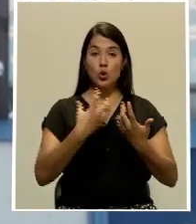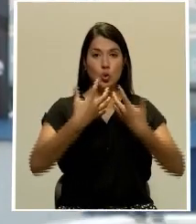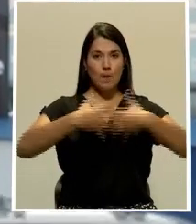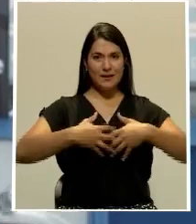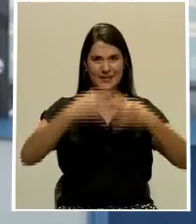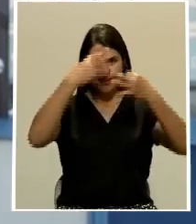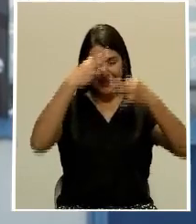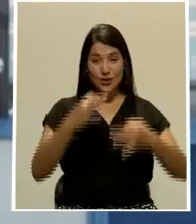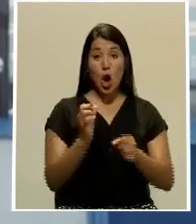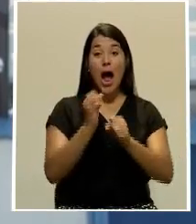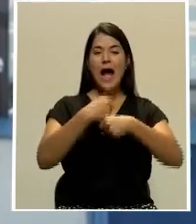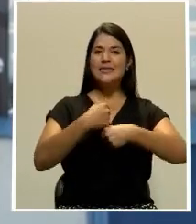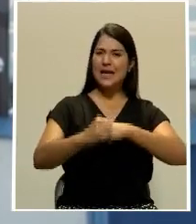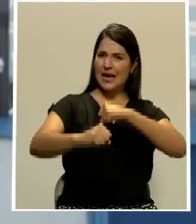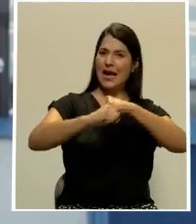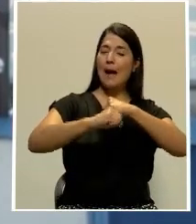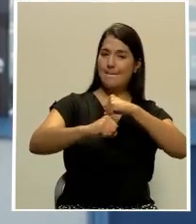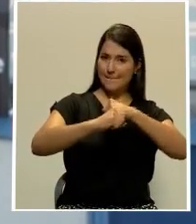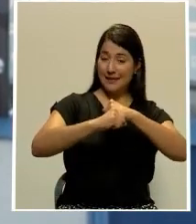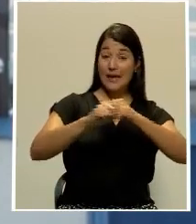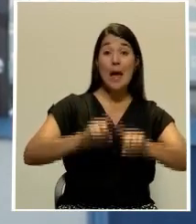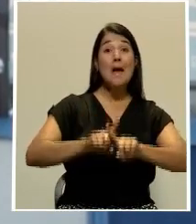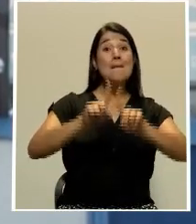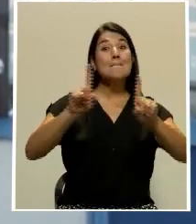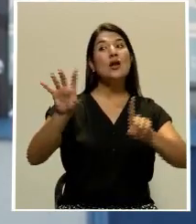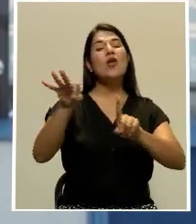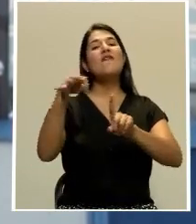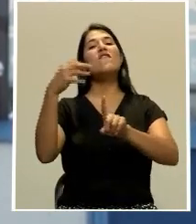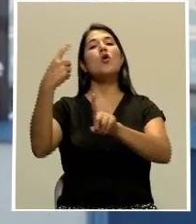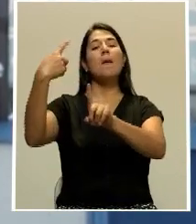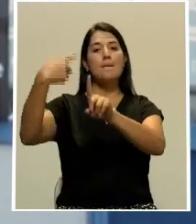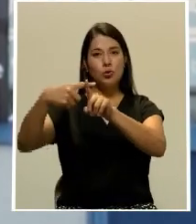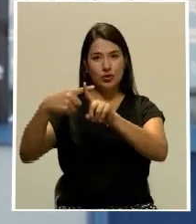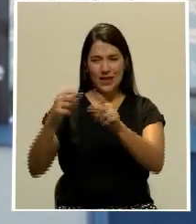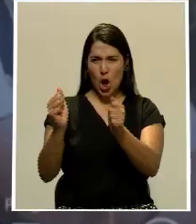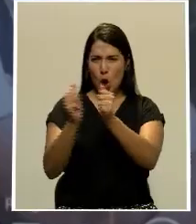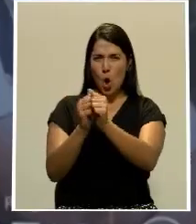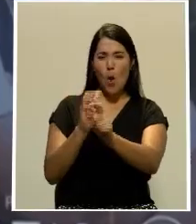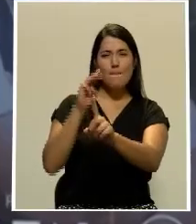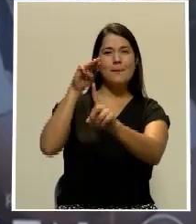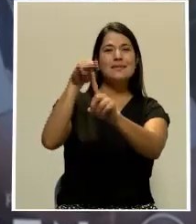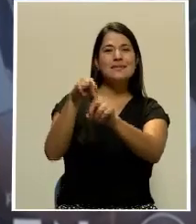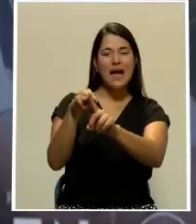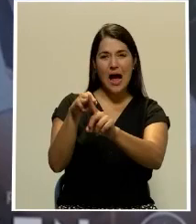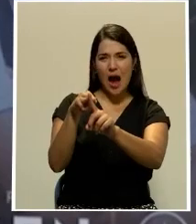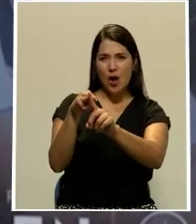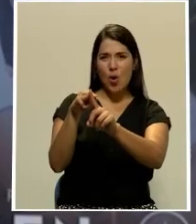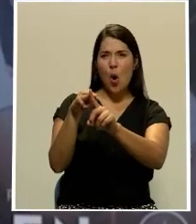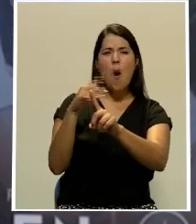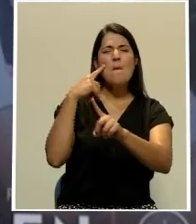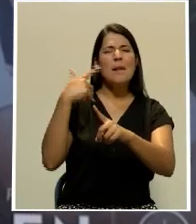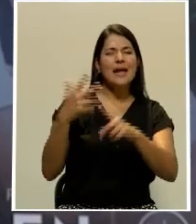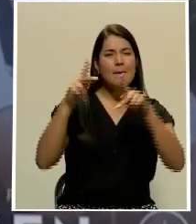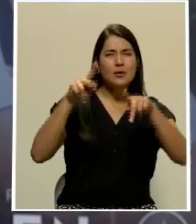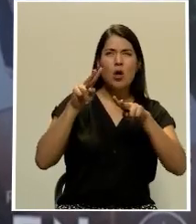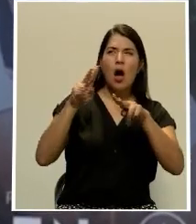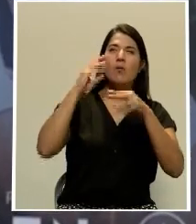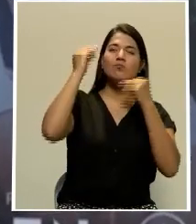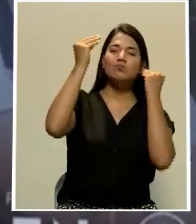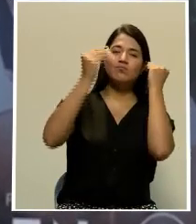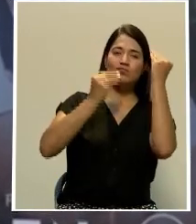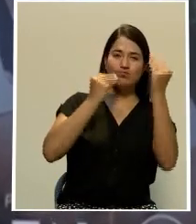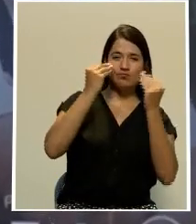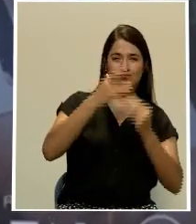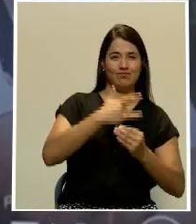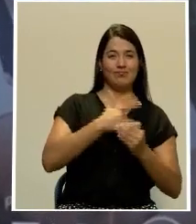de hacer una campaña, sumarse, pero de una manera muy positiva, con mensajes más bien haciendo hacia la reflexión. Ellos nos hablan